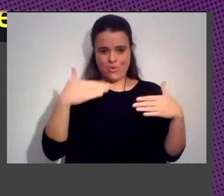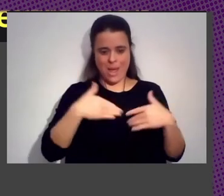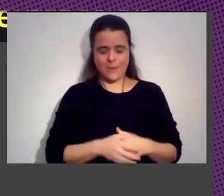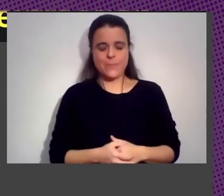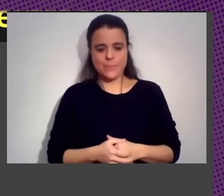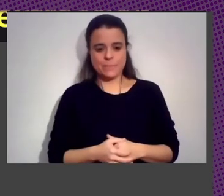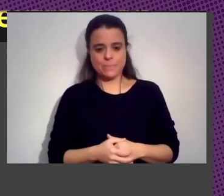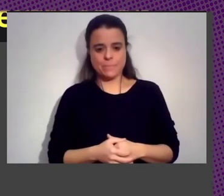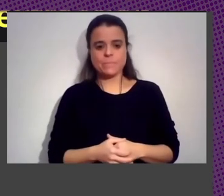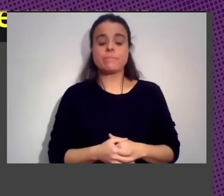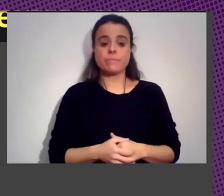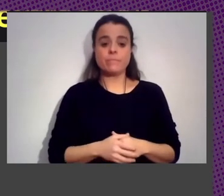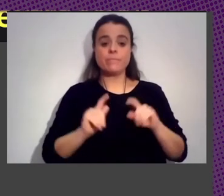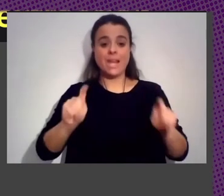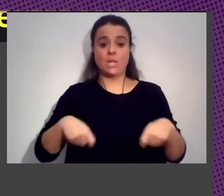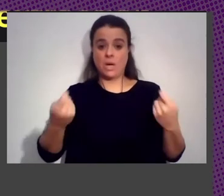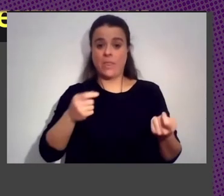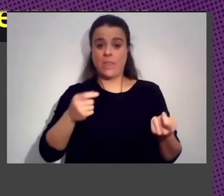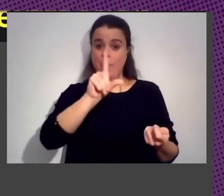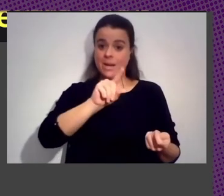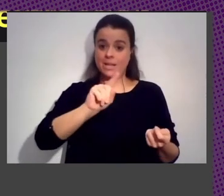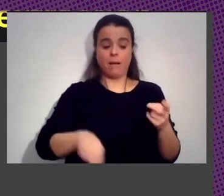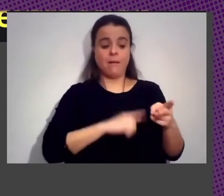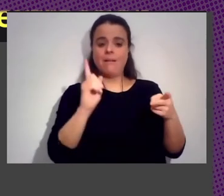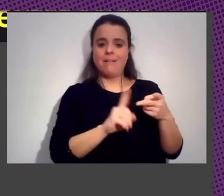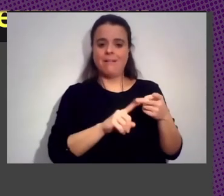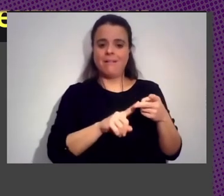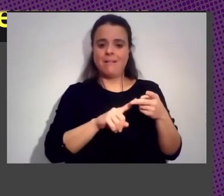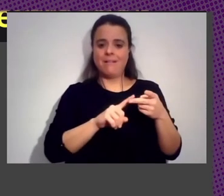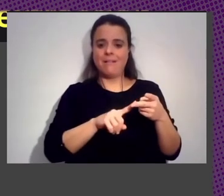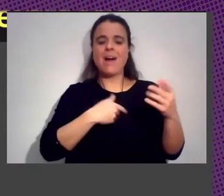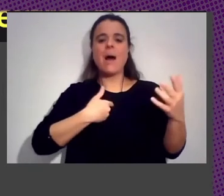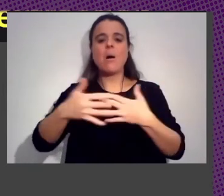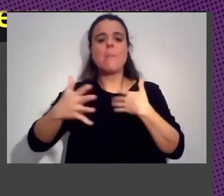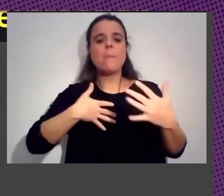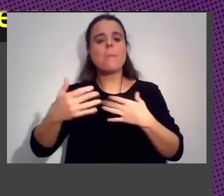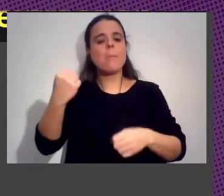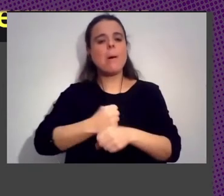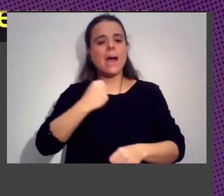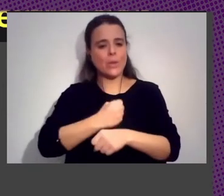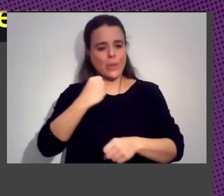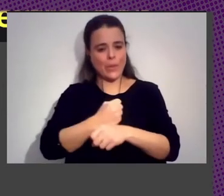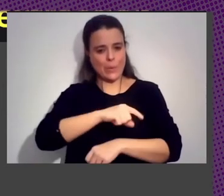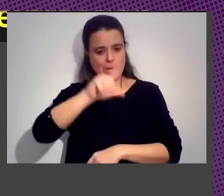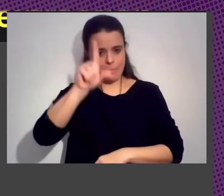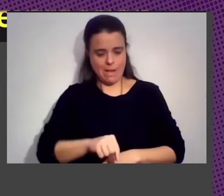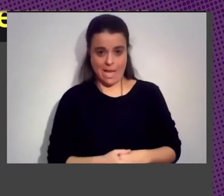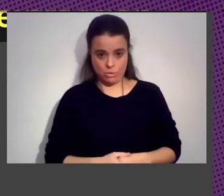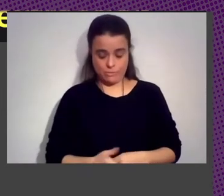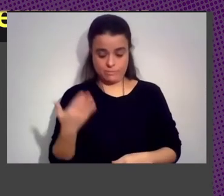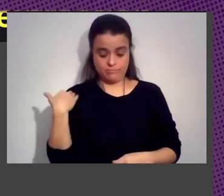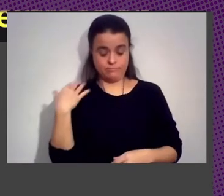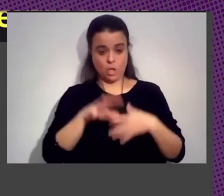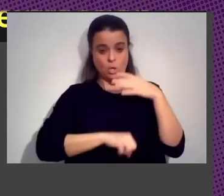Después de La naturaleza Barata Podemos Pasar A la Mano De Obra Barata Entonces En el Colonialismo Algunos Seres